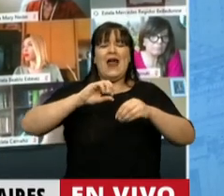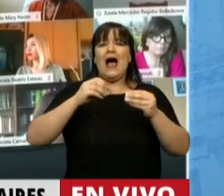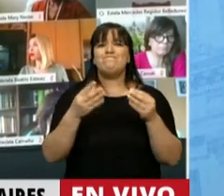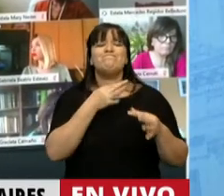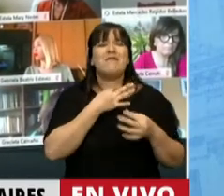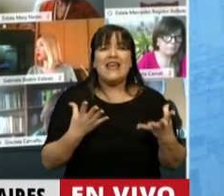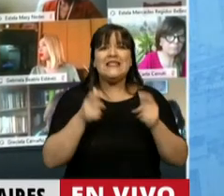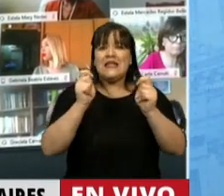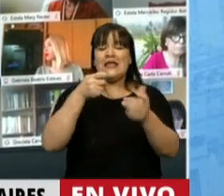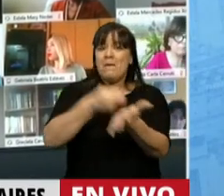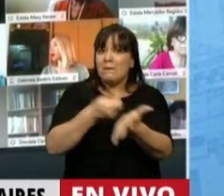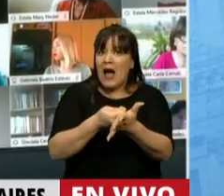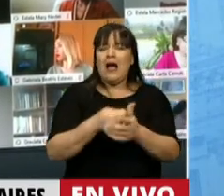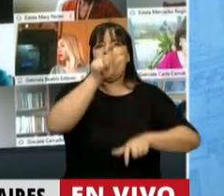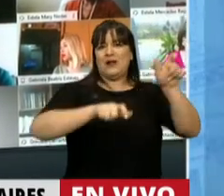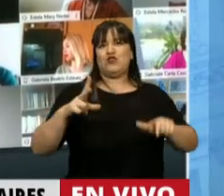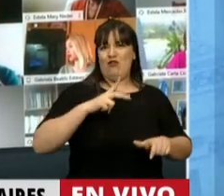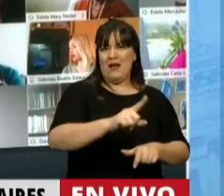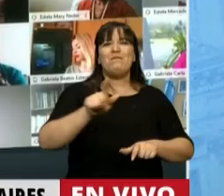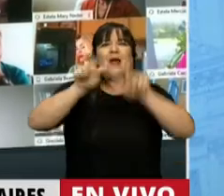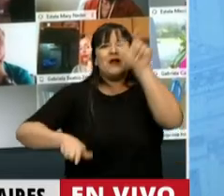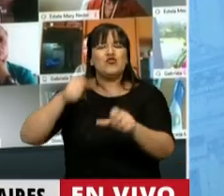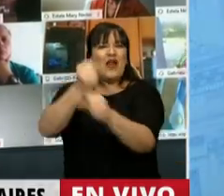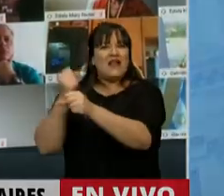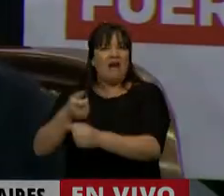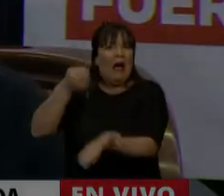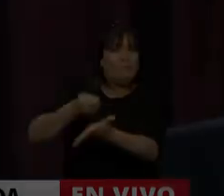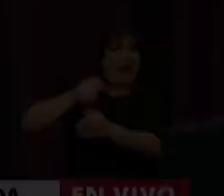paguen los capitalistas y no las paguemos los trabajadores. Muchas gracias. Gracias, diputada.